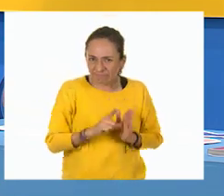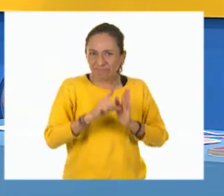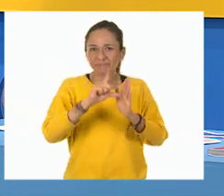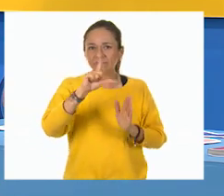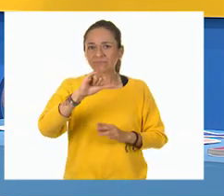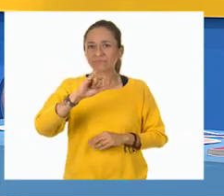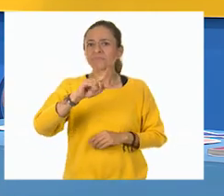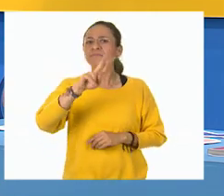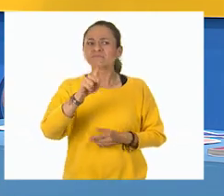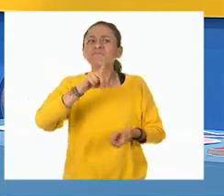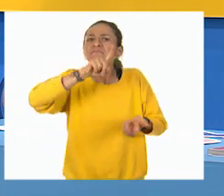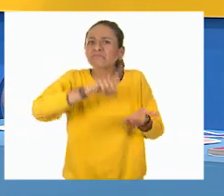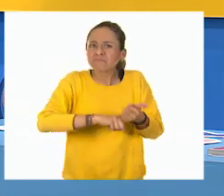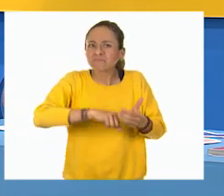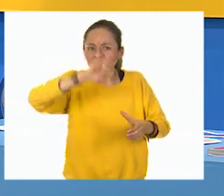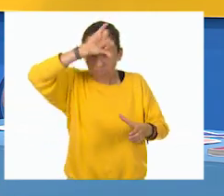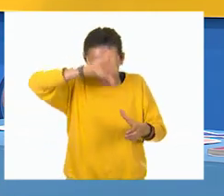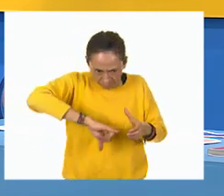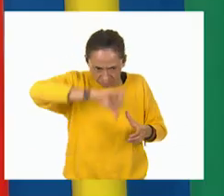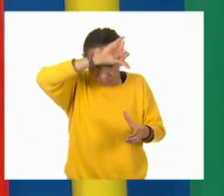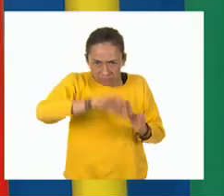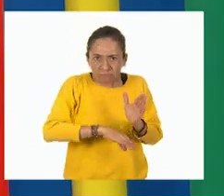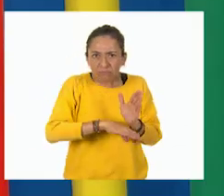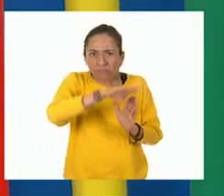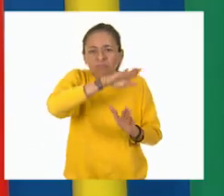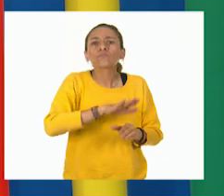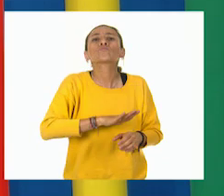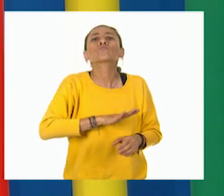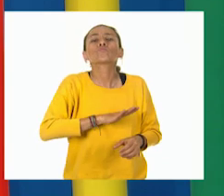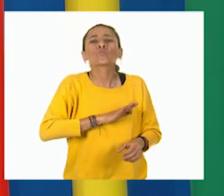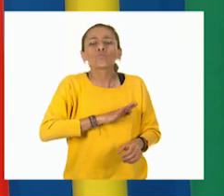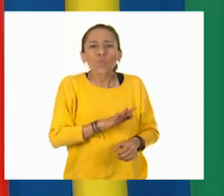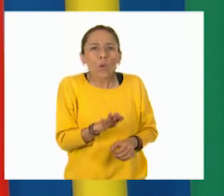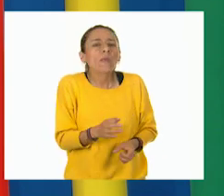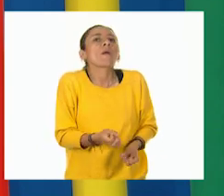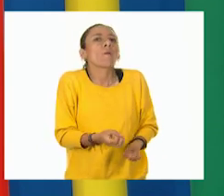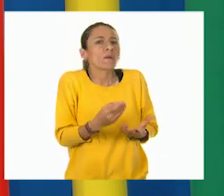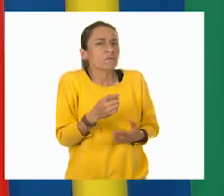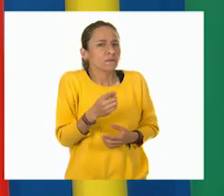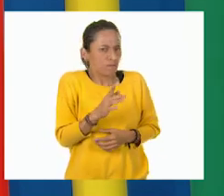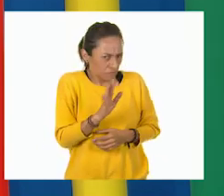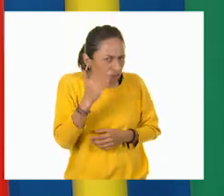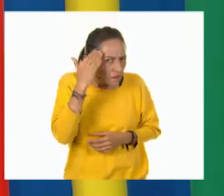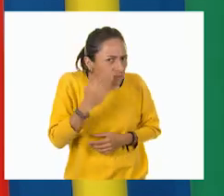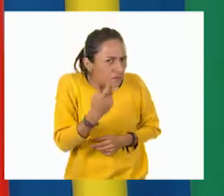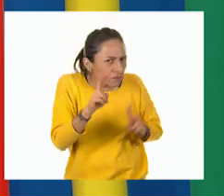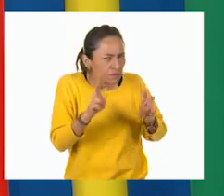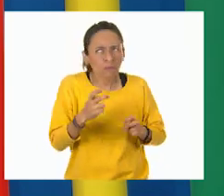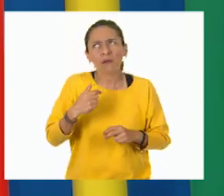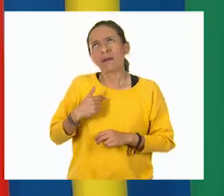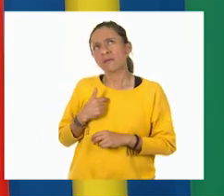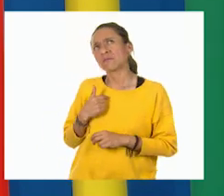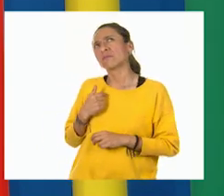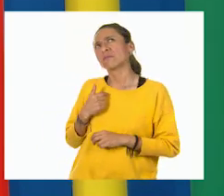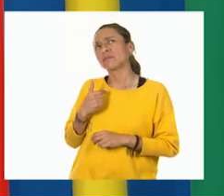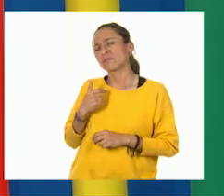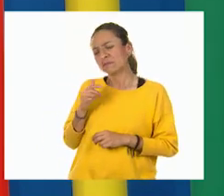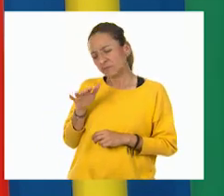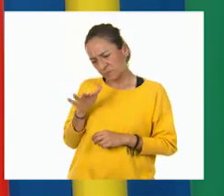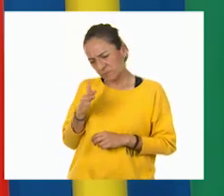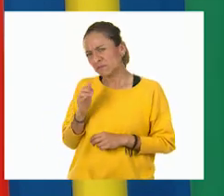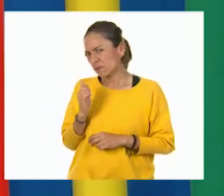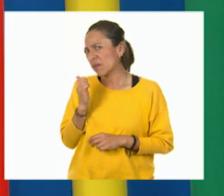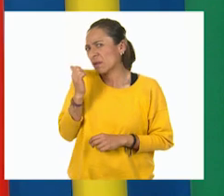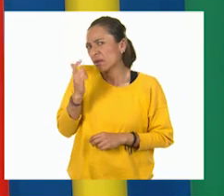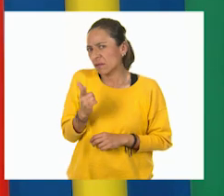¿Ustedes han escuchado algo sobre este tema? Algo he escuchado, sí. Pero no me acuerdo mucho.